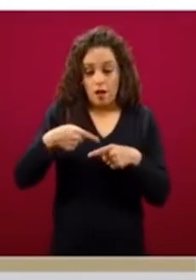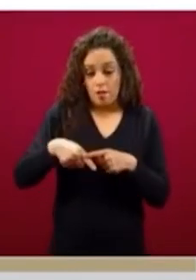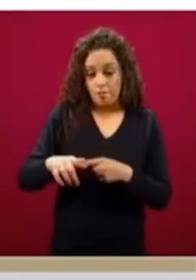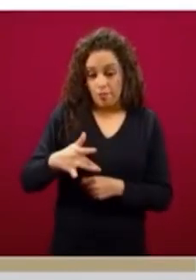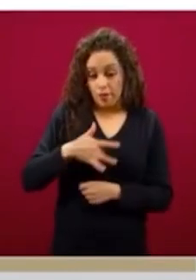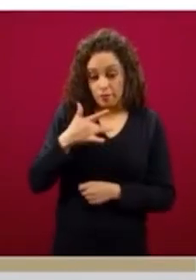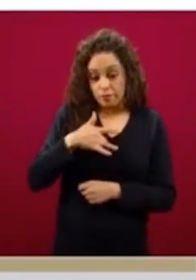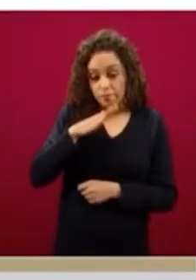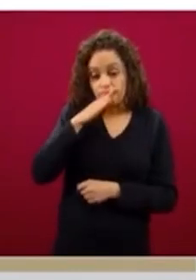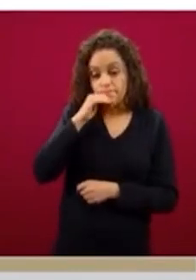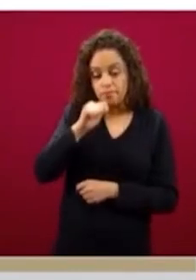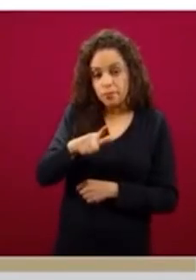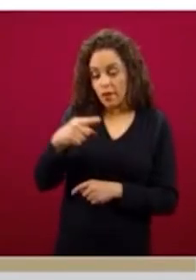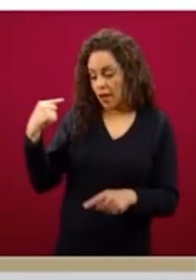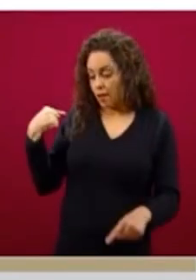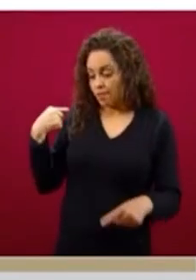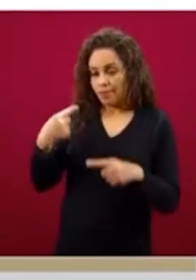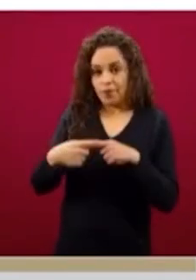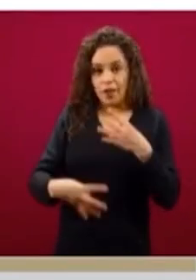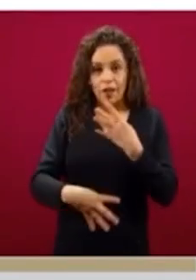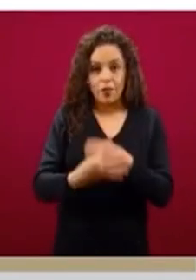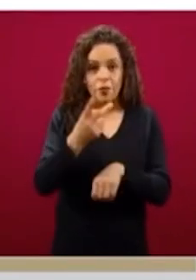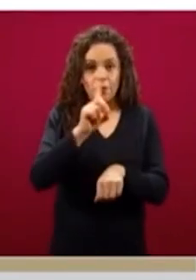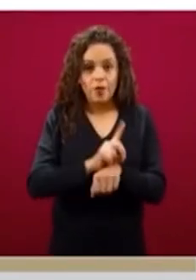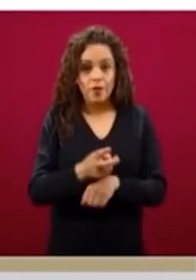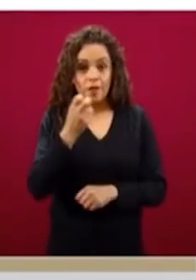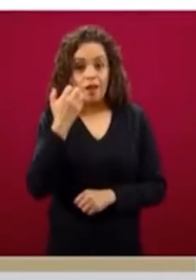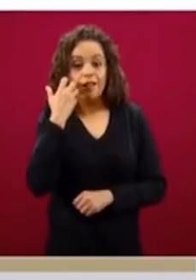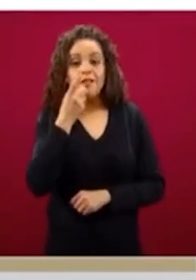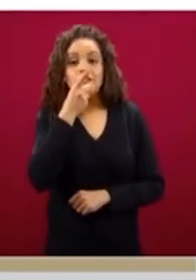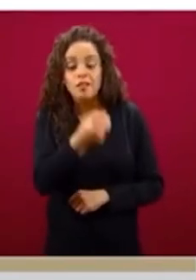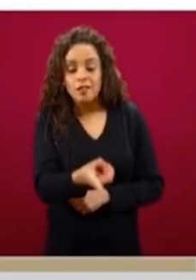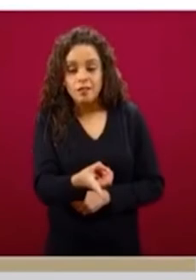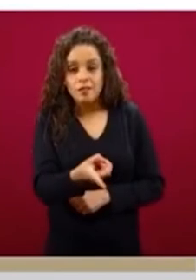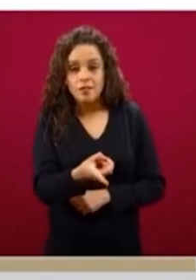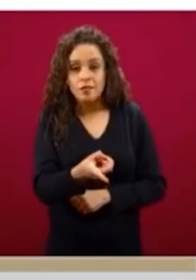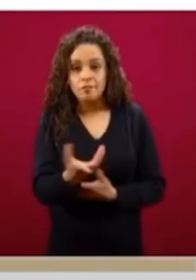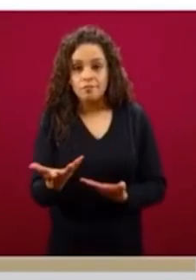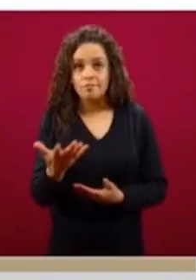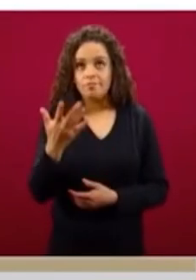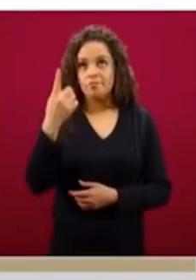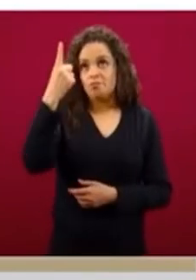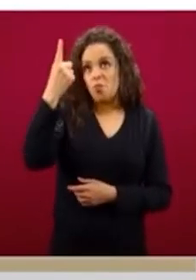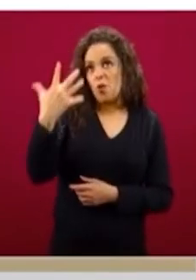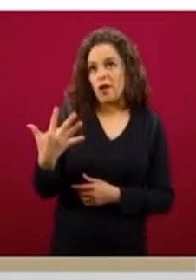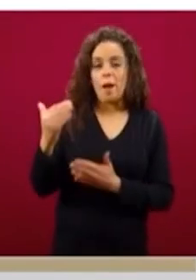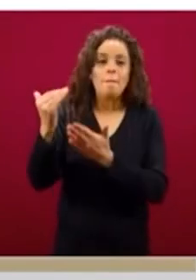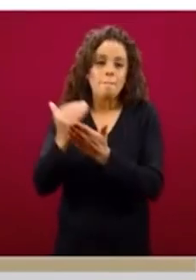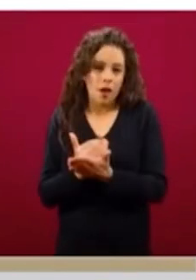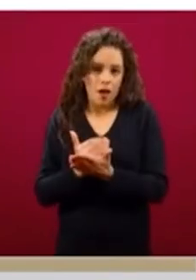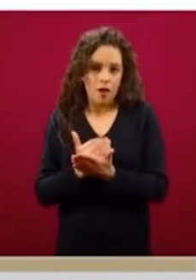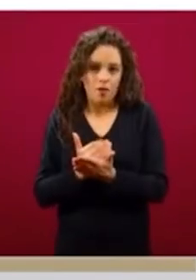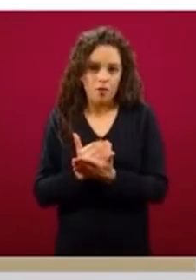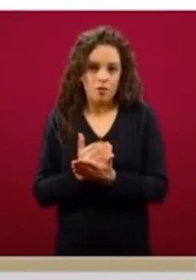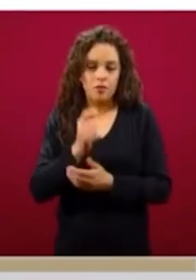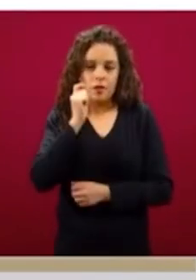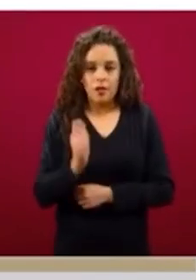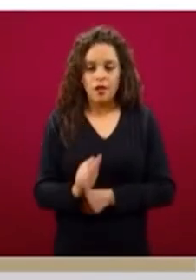sintomatología en los últimos 14 días, por lo tanto representan menos de esta quinta parte lo que es la epidemia